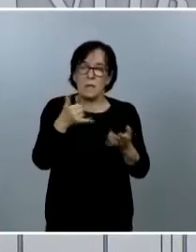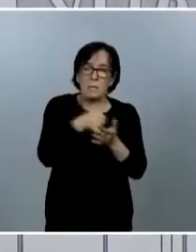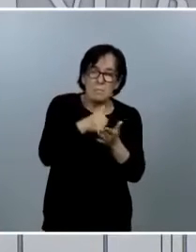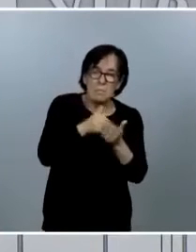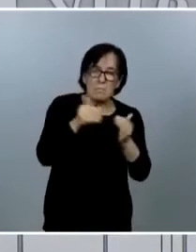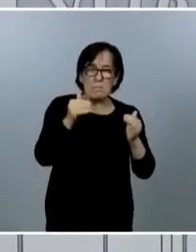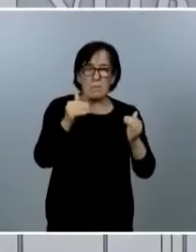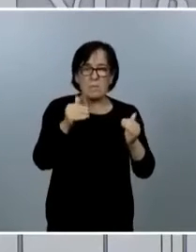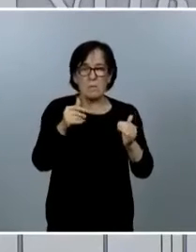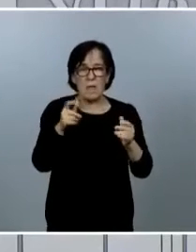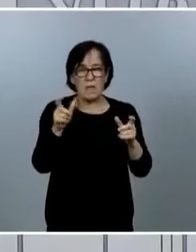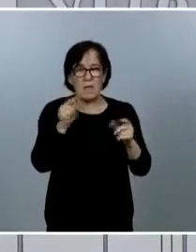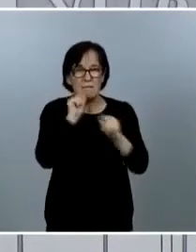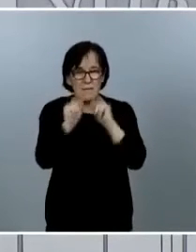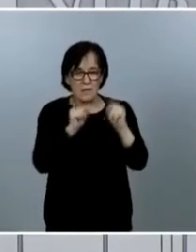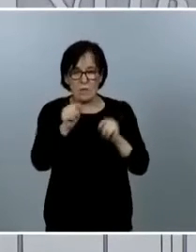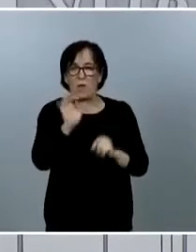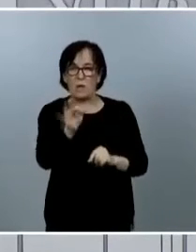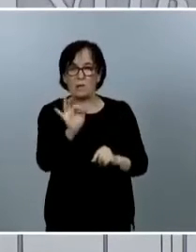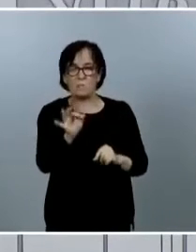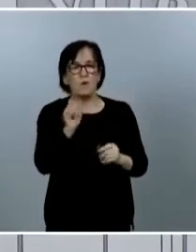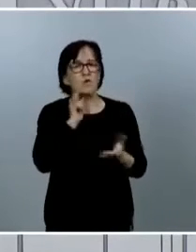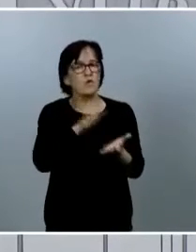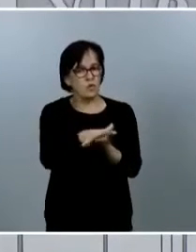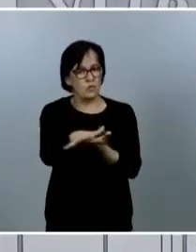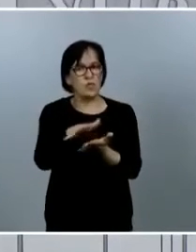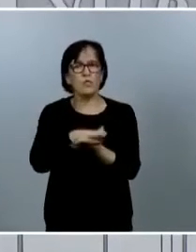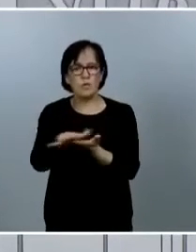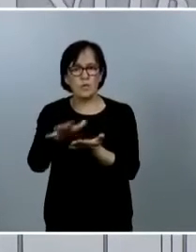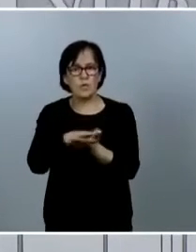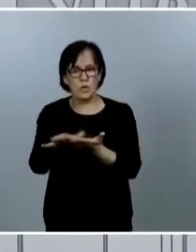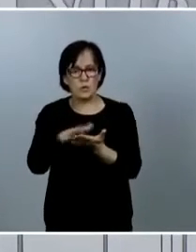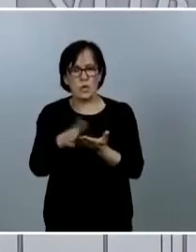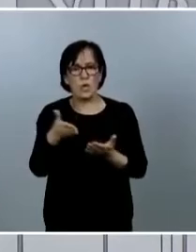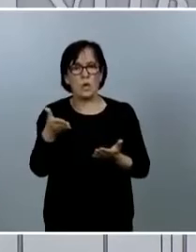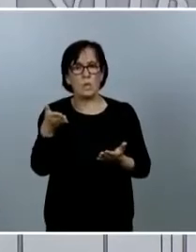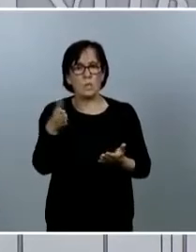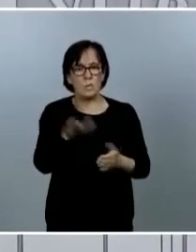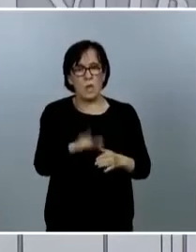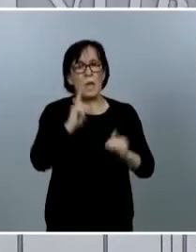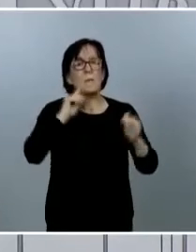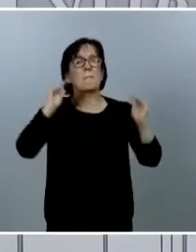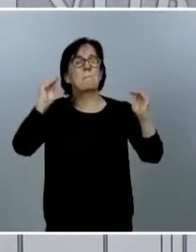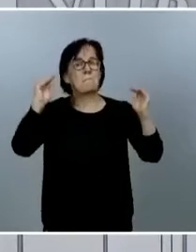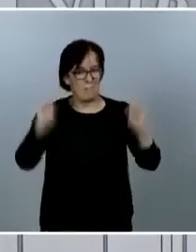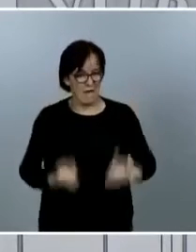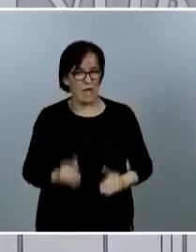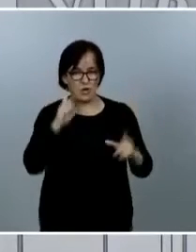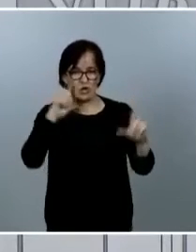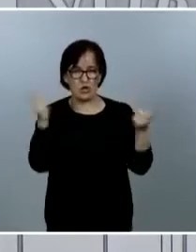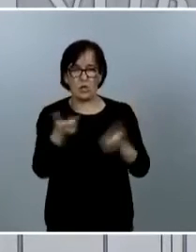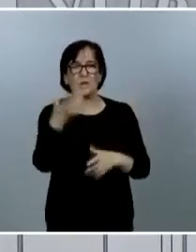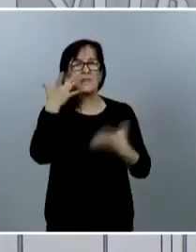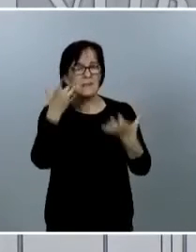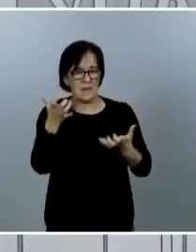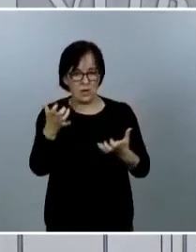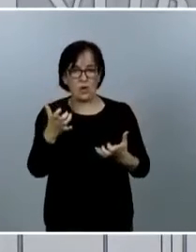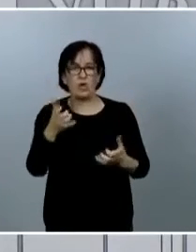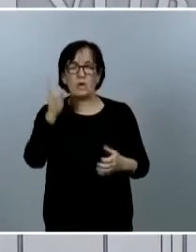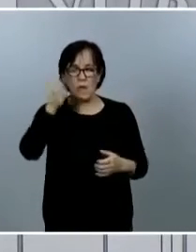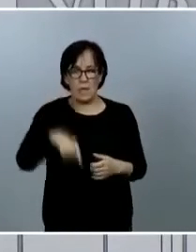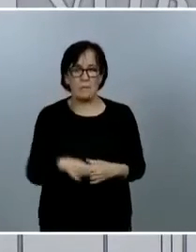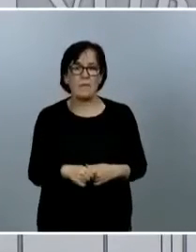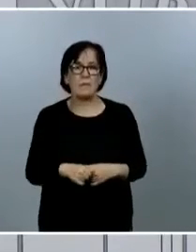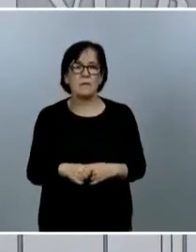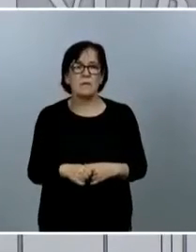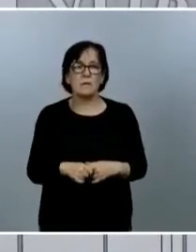que ahora mismo está teniendo un impacto sobre la morbid mortalidad mucho menor y eso se debe fundamentalmente a que estamos